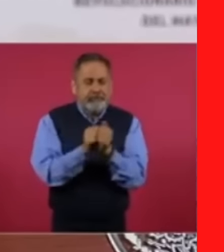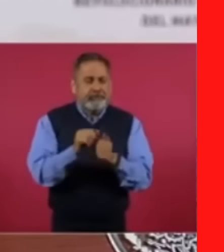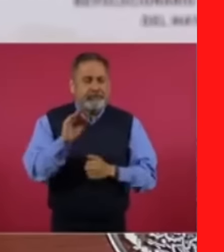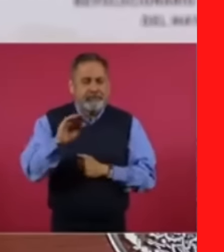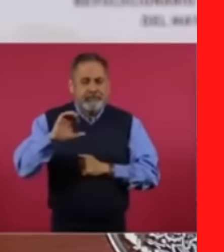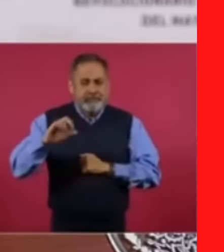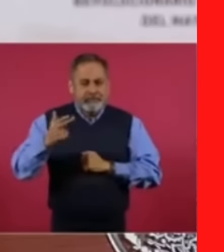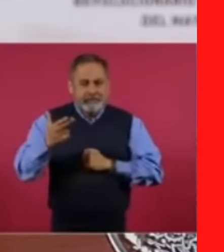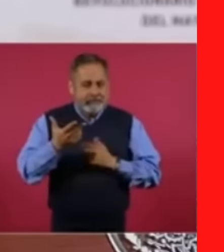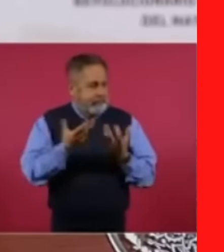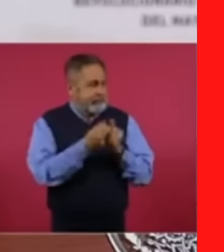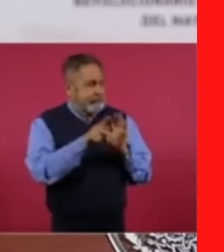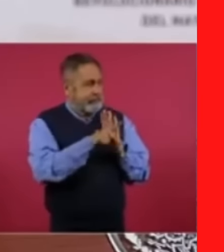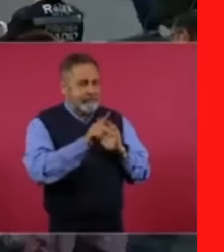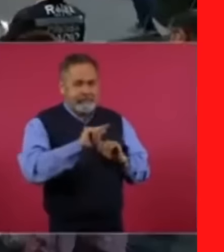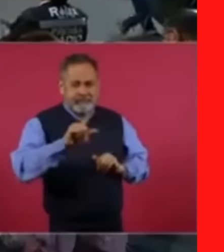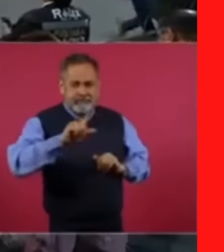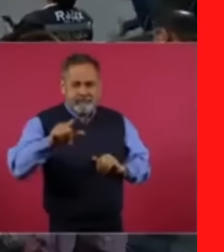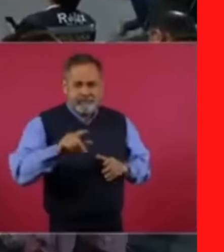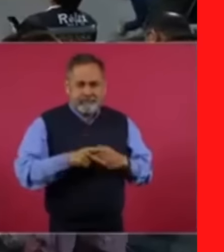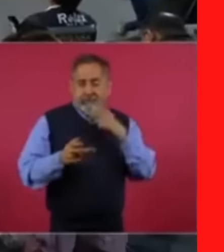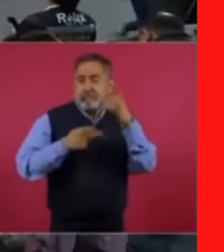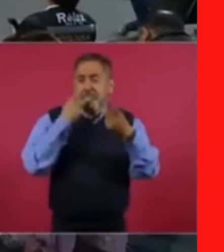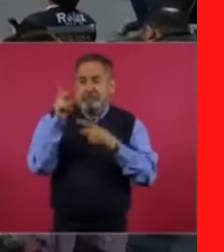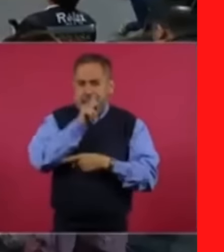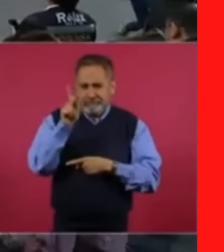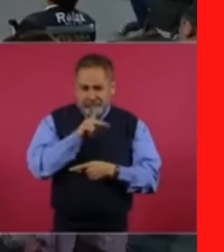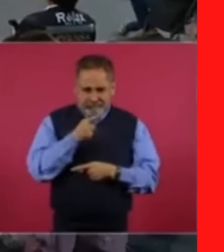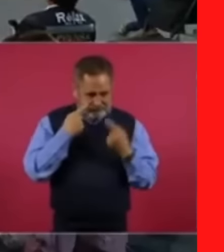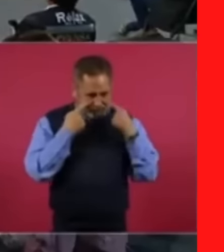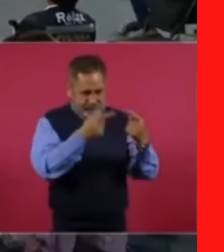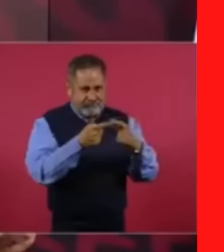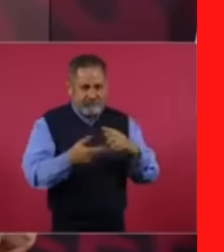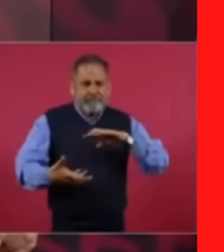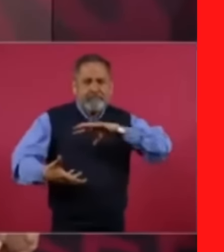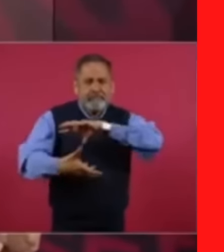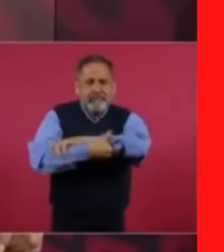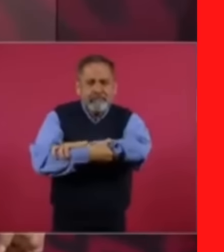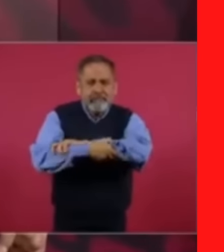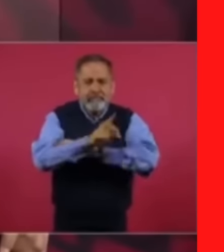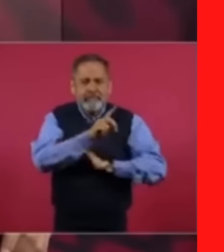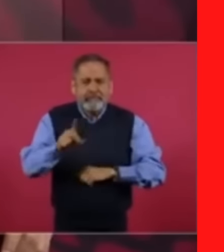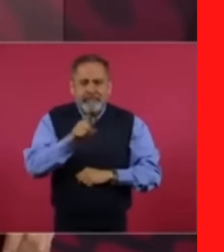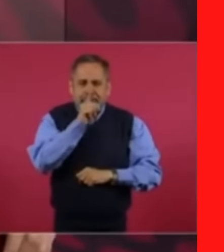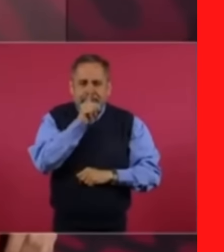para no hablar el pacto del silencio?